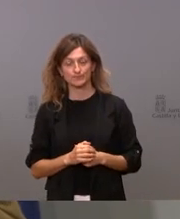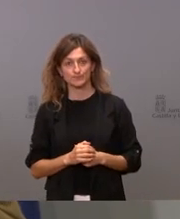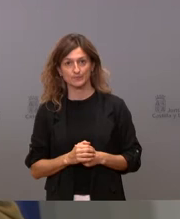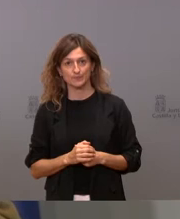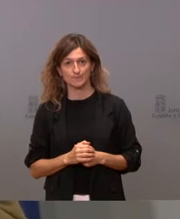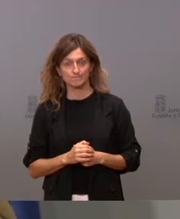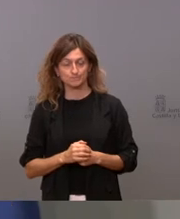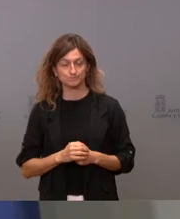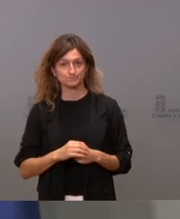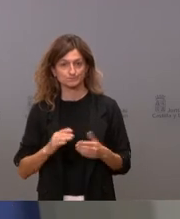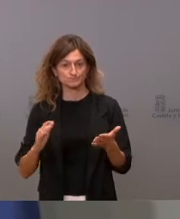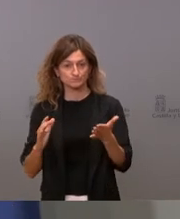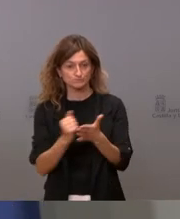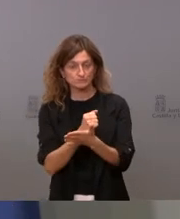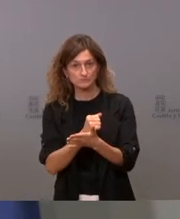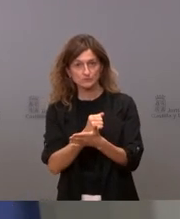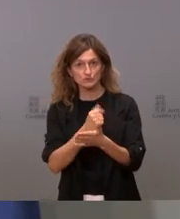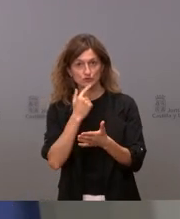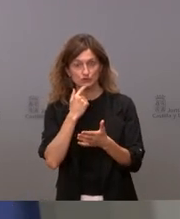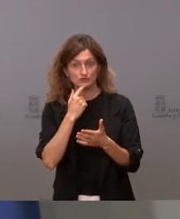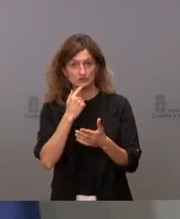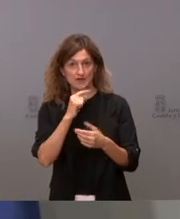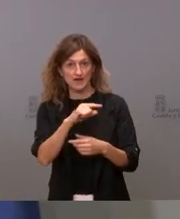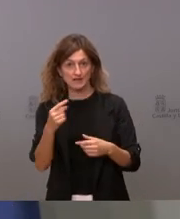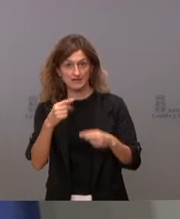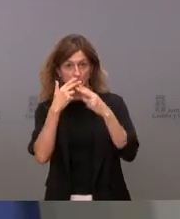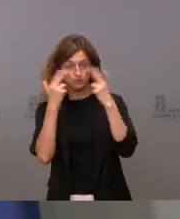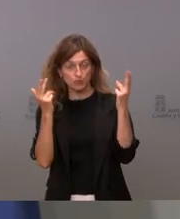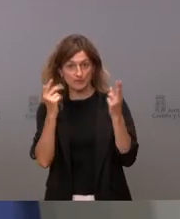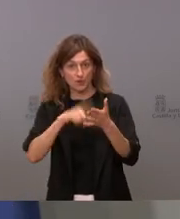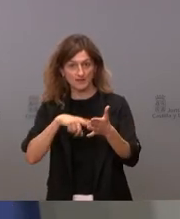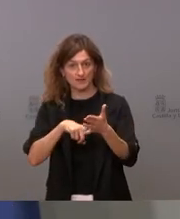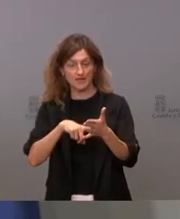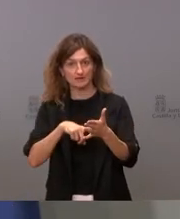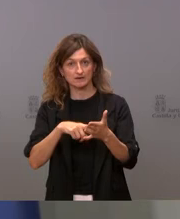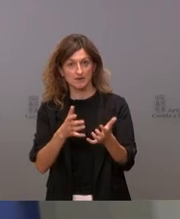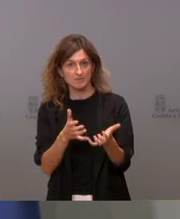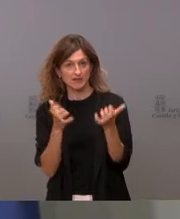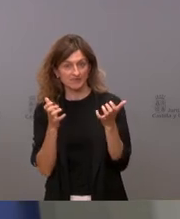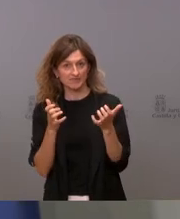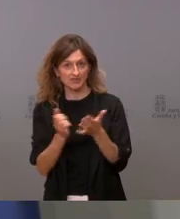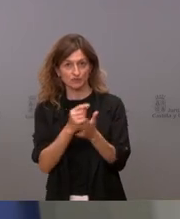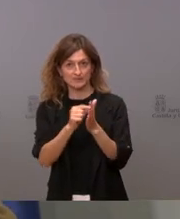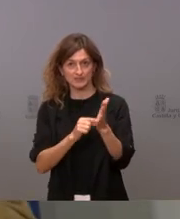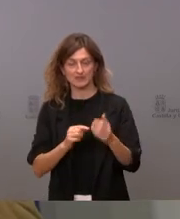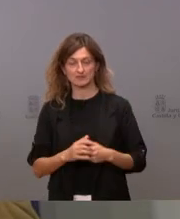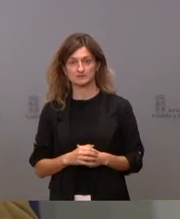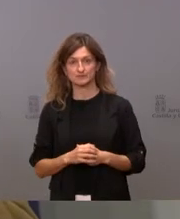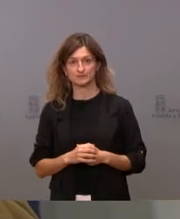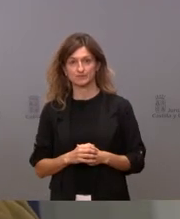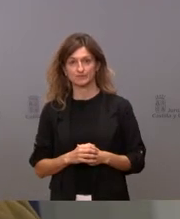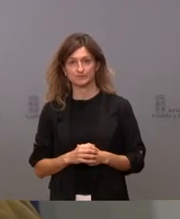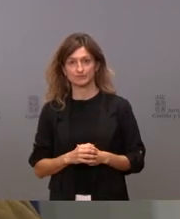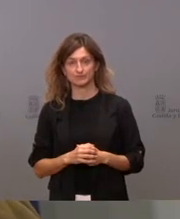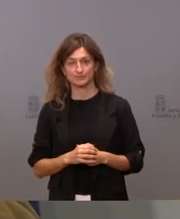todos todos los inquilinos de nuestro parque público de alquiler se han beneficiado de estas medidas de